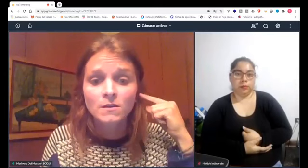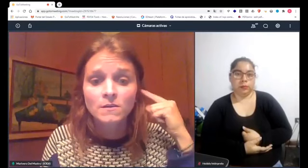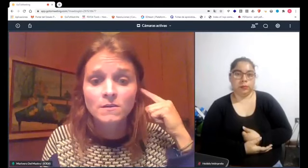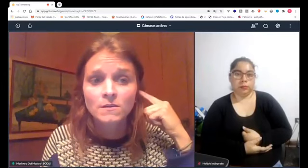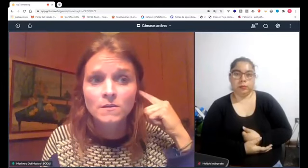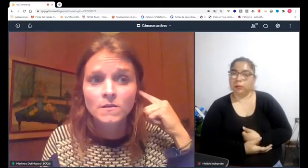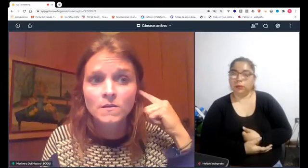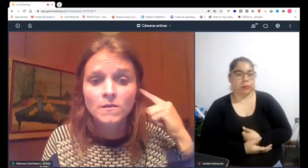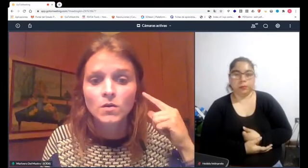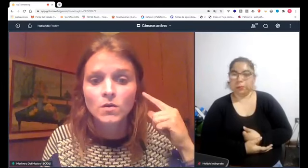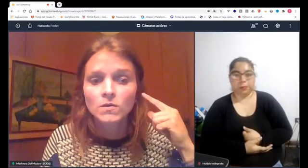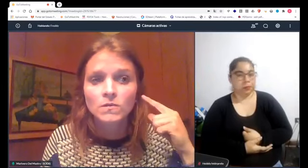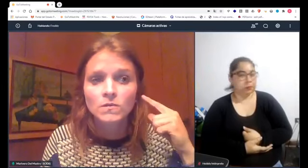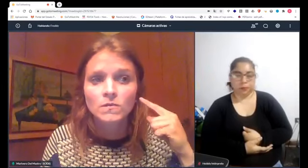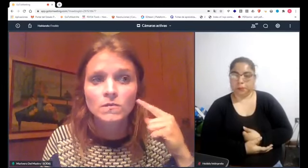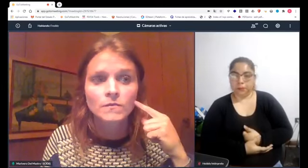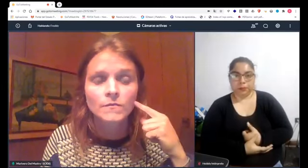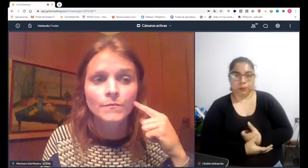no no tampoco